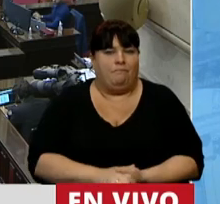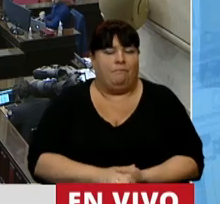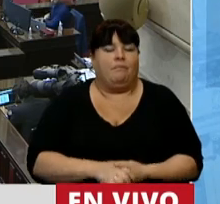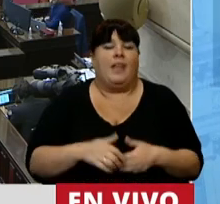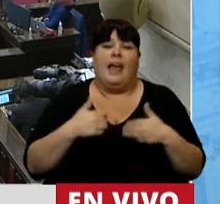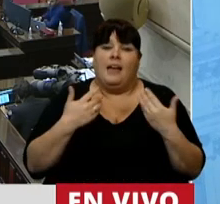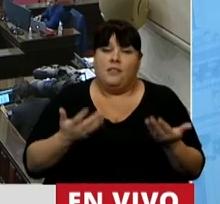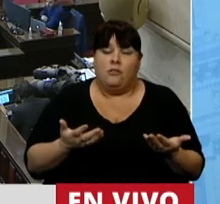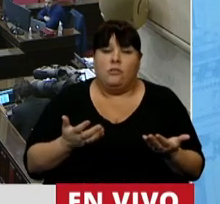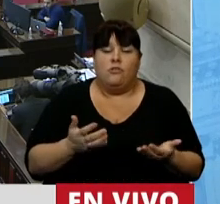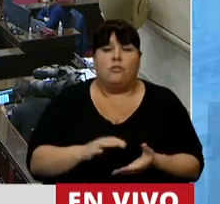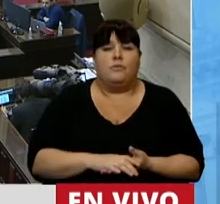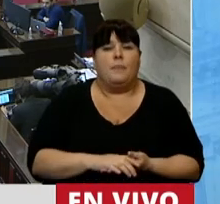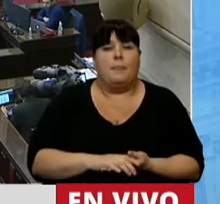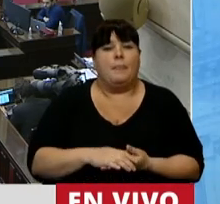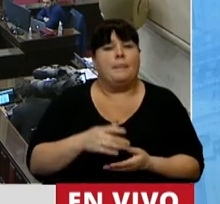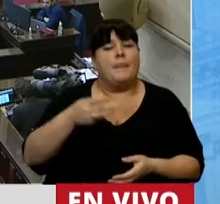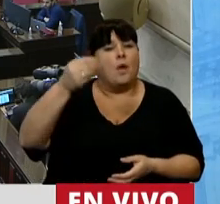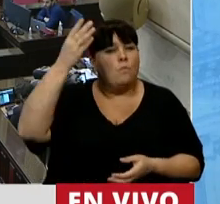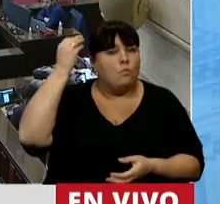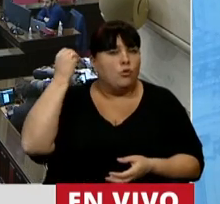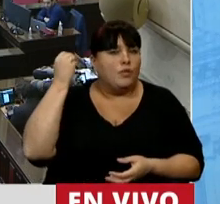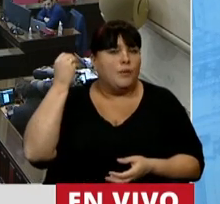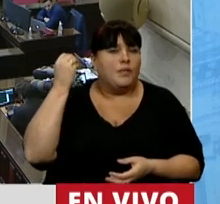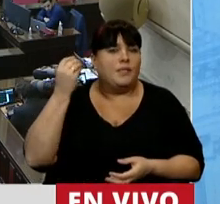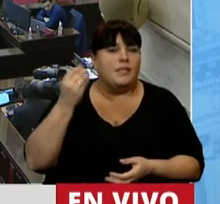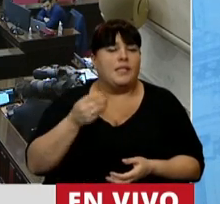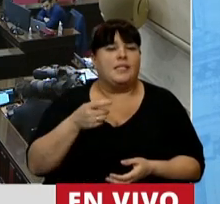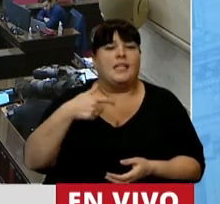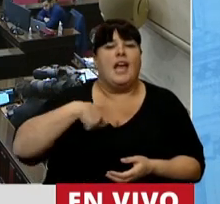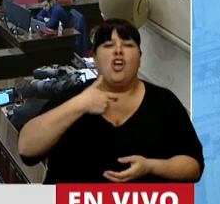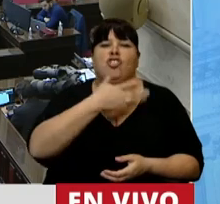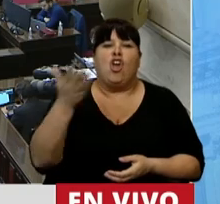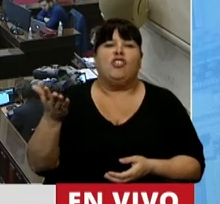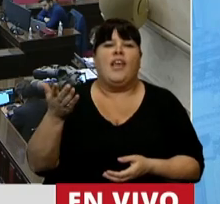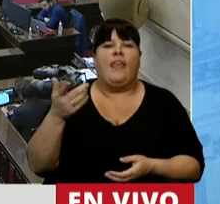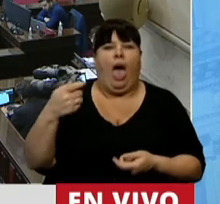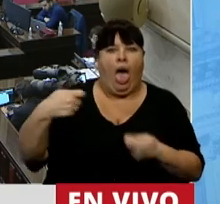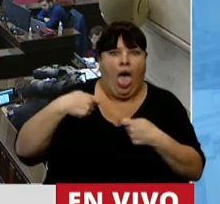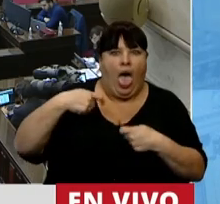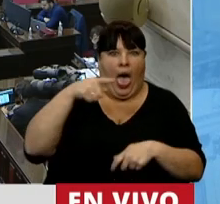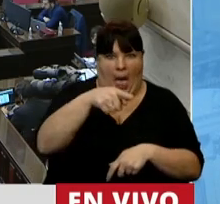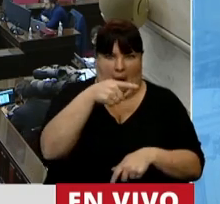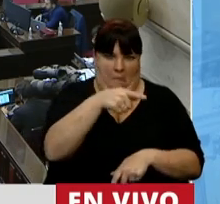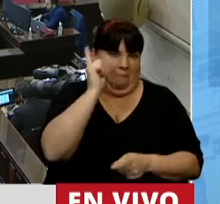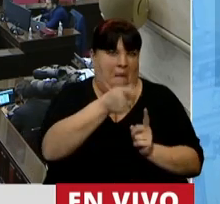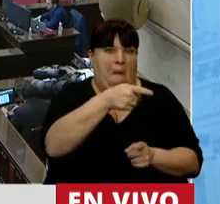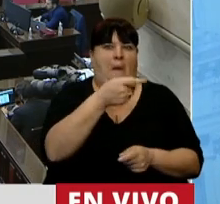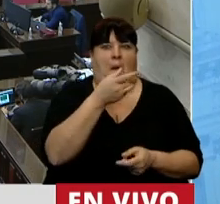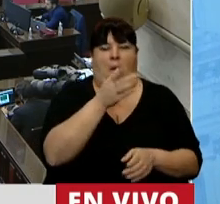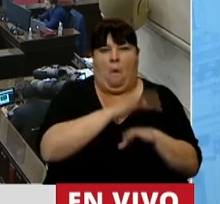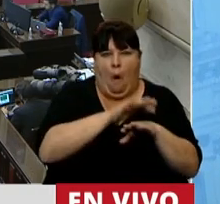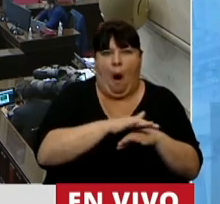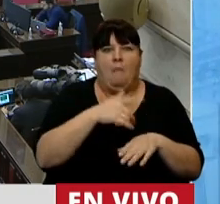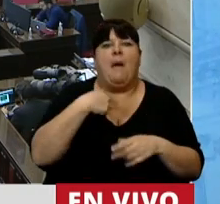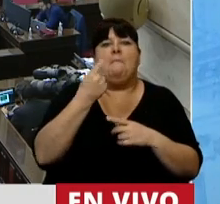Entonces, muchas veces, la sociedad nos mete miedos y culpas y se quedan